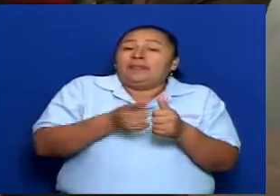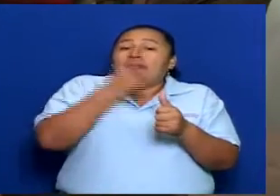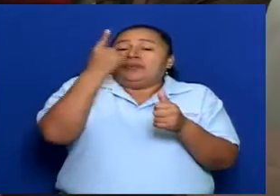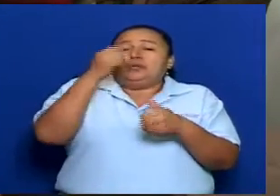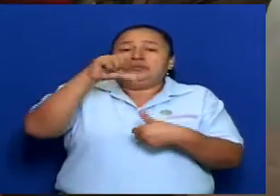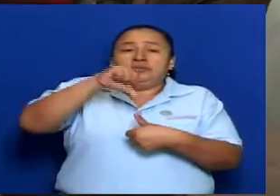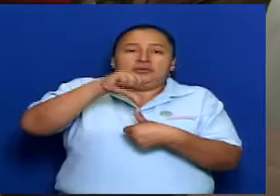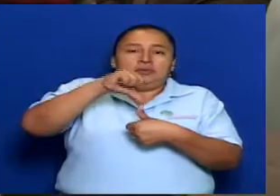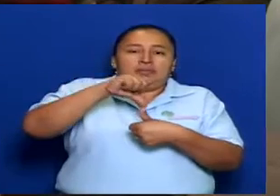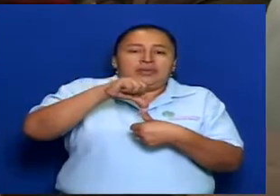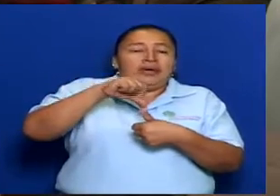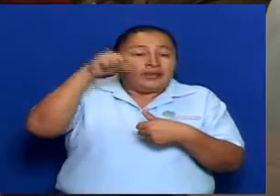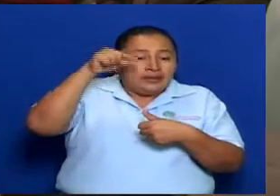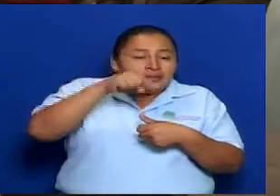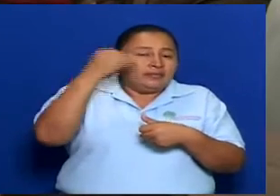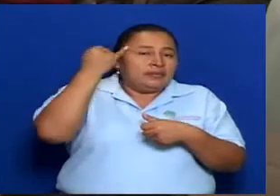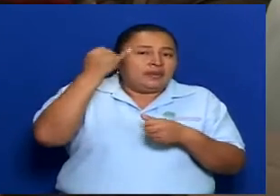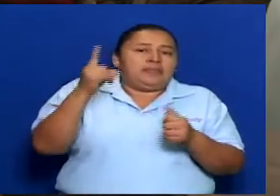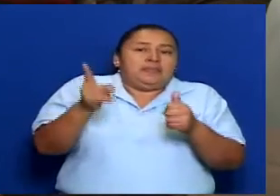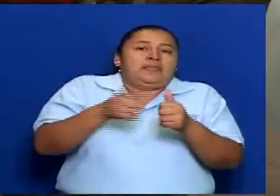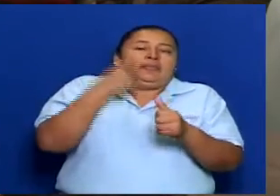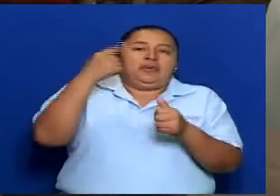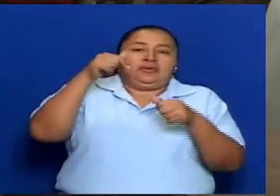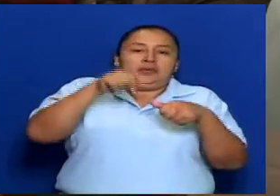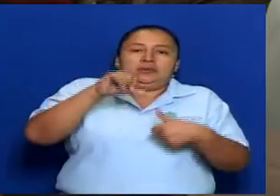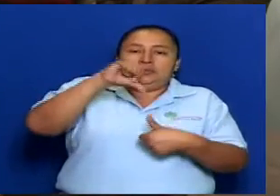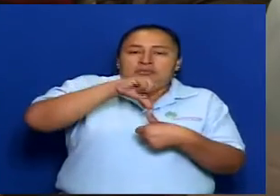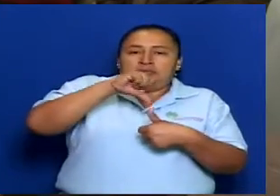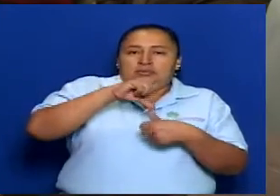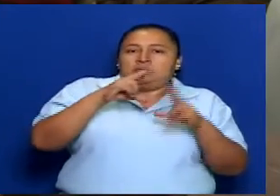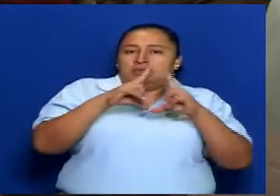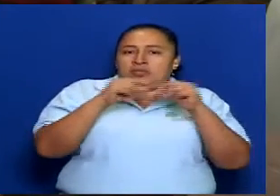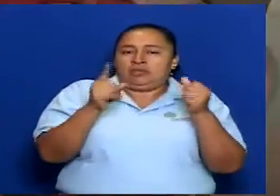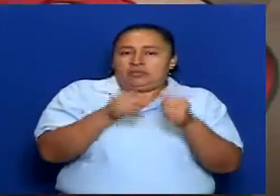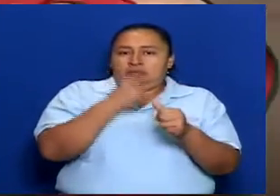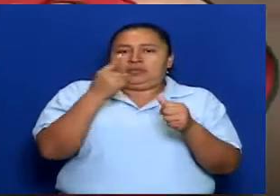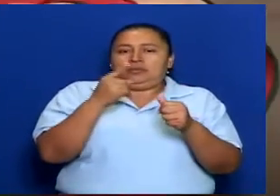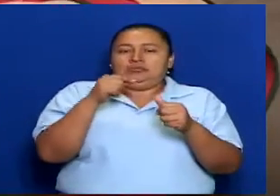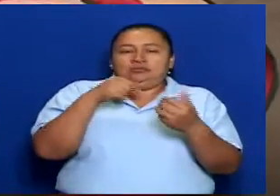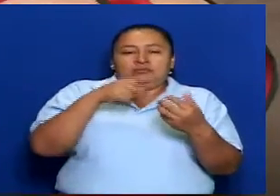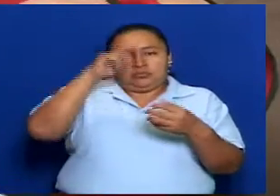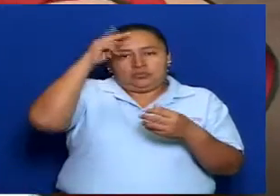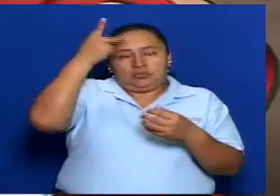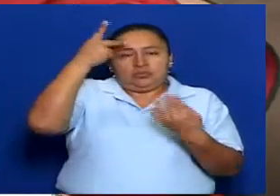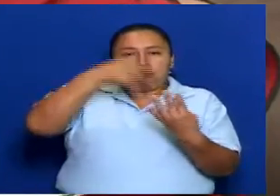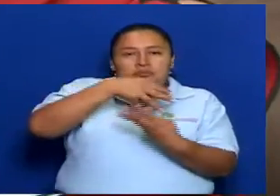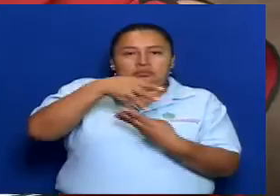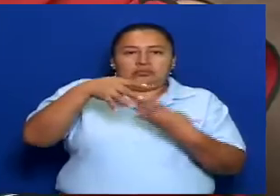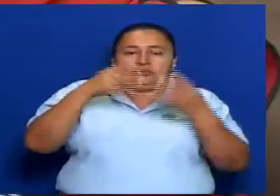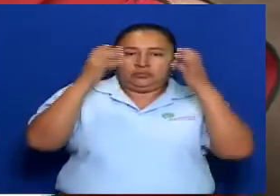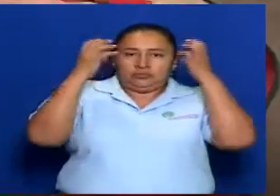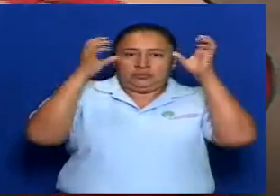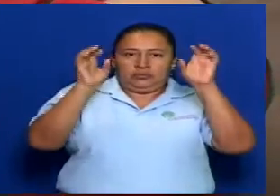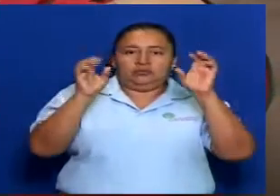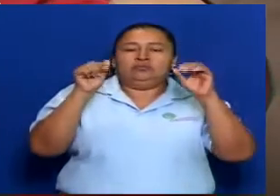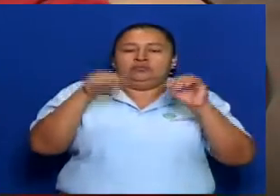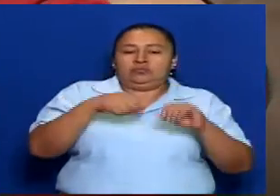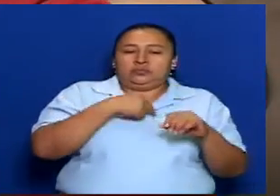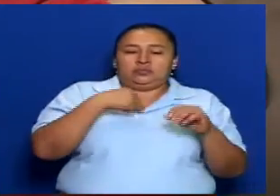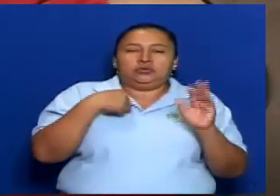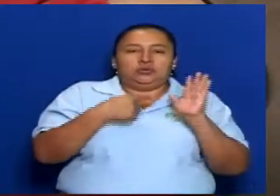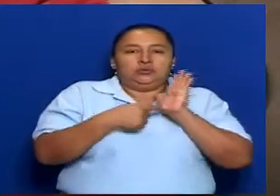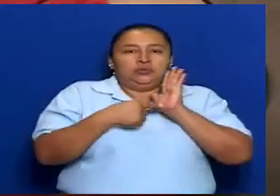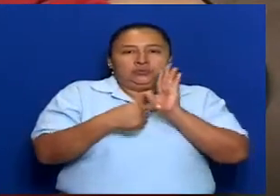iniciativa o estas políticas de interculturalidad, donde nosotros damos el